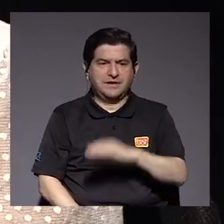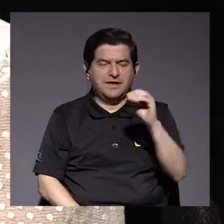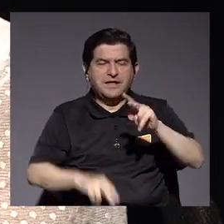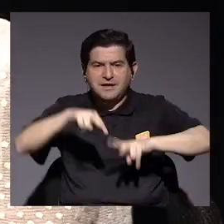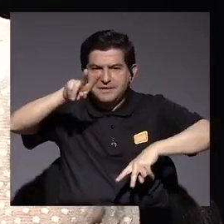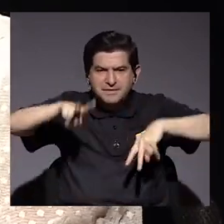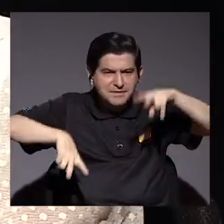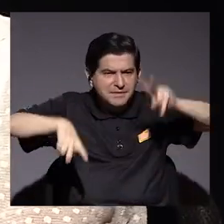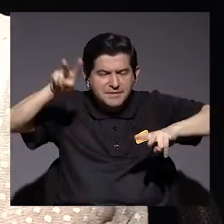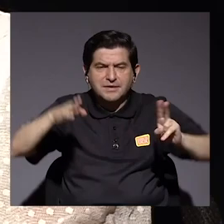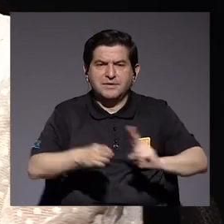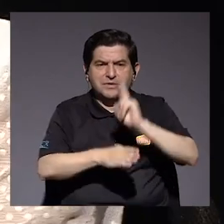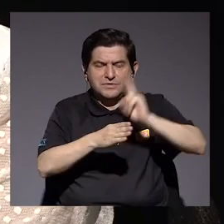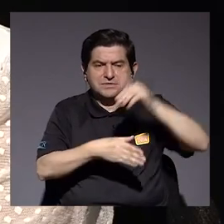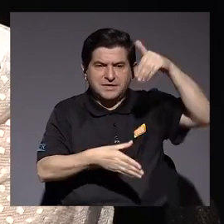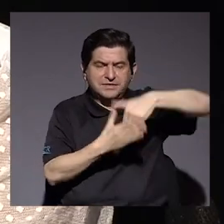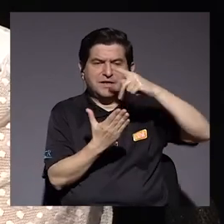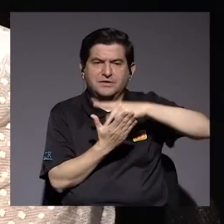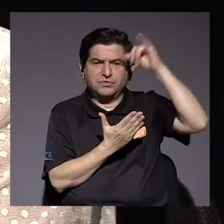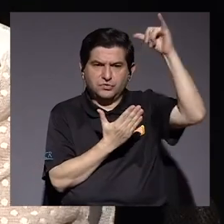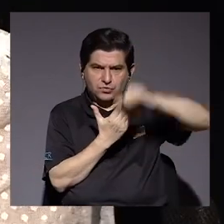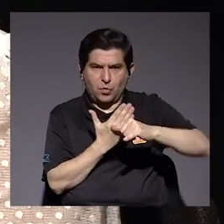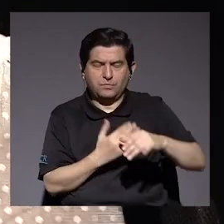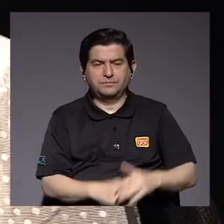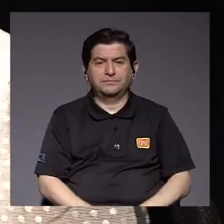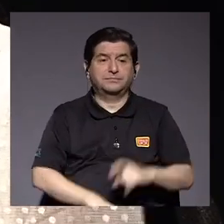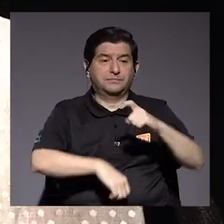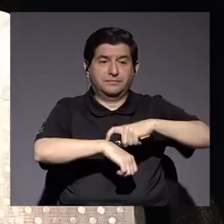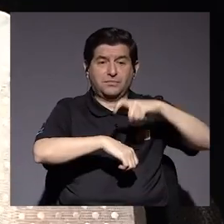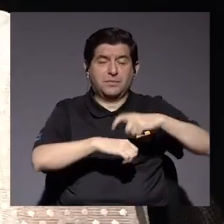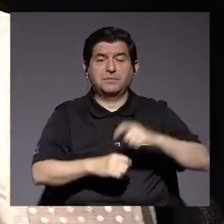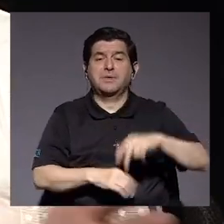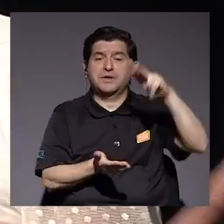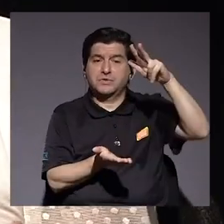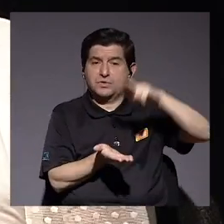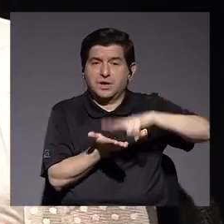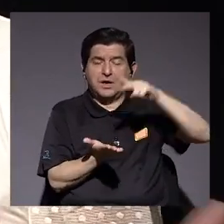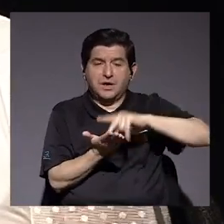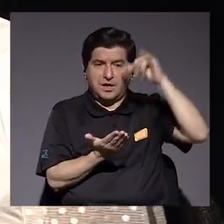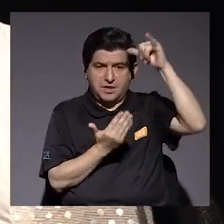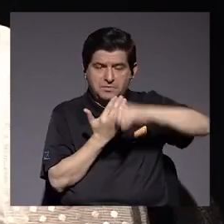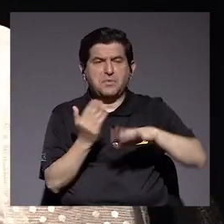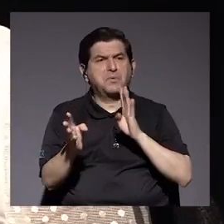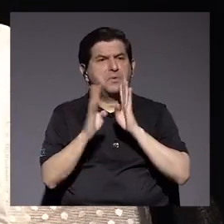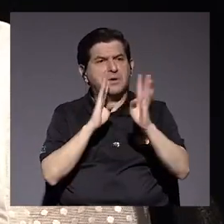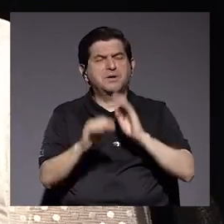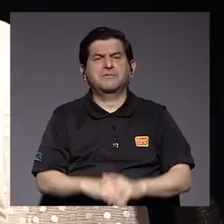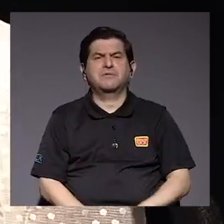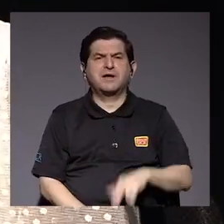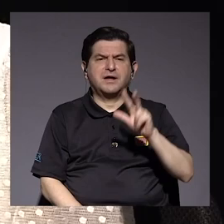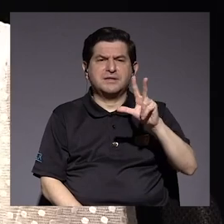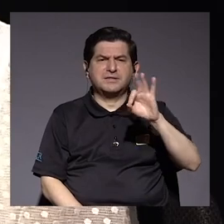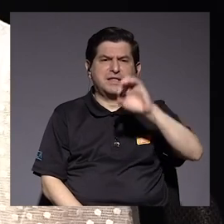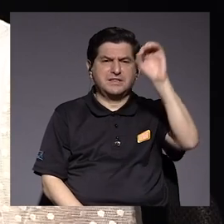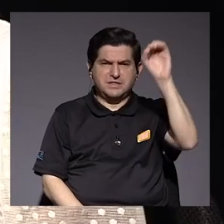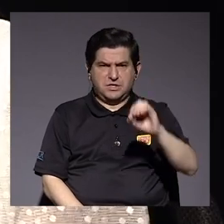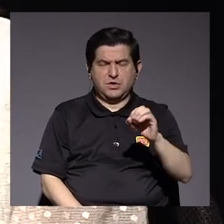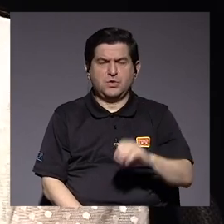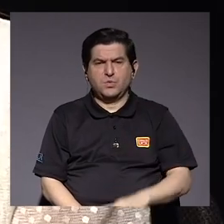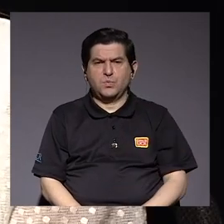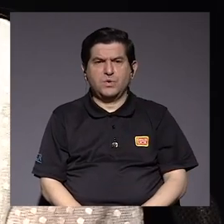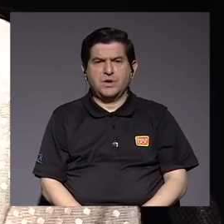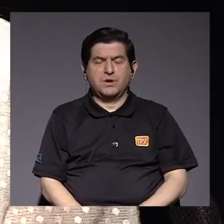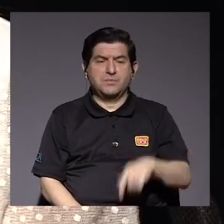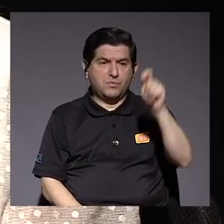y estas variantes que se utilizaron dentro del proyecto. Para el momento en que se aprobó el proyecto, estábamos hablando de que era un